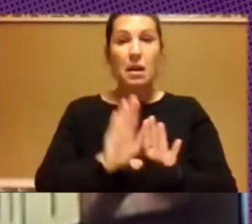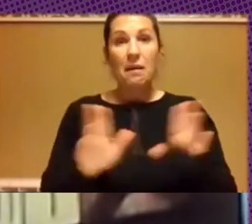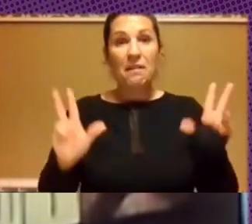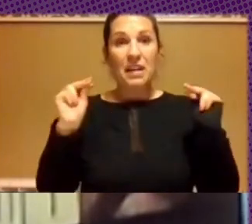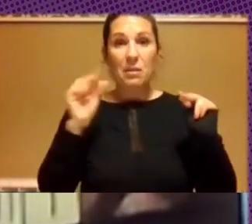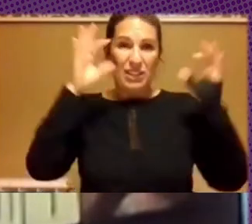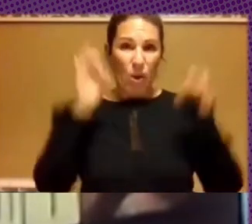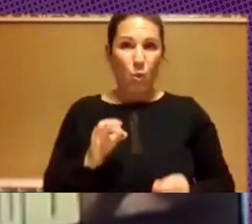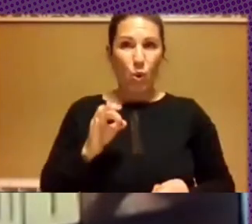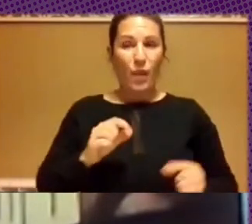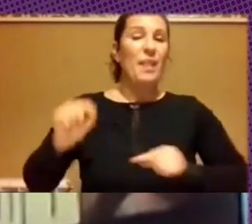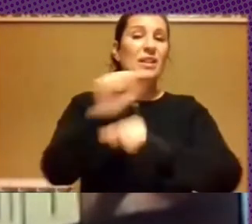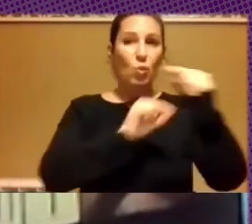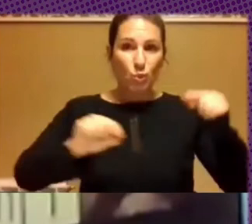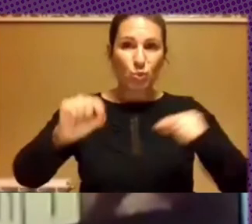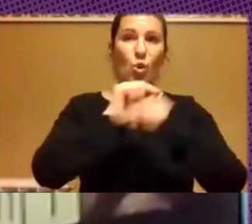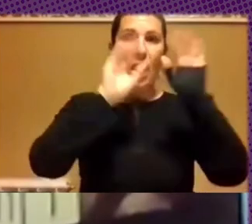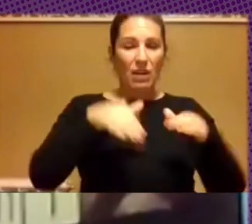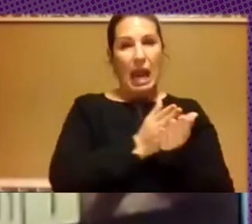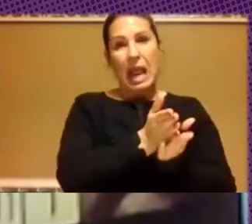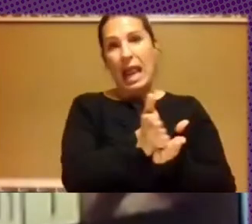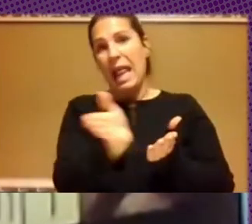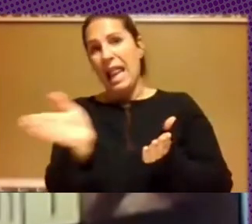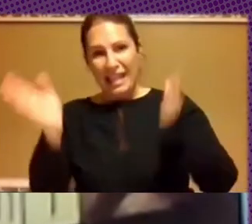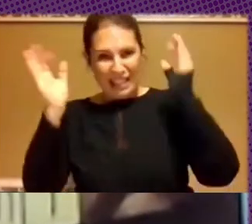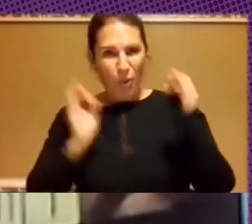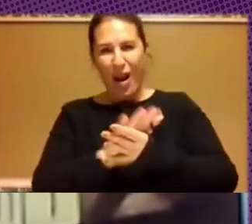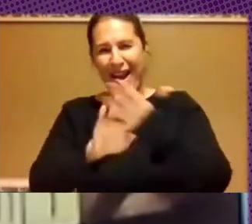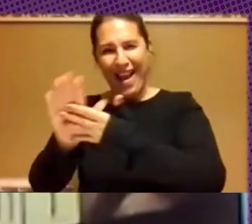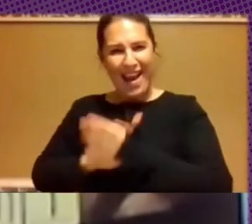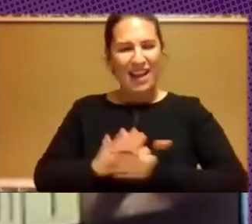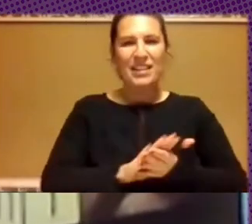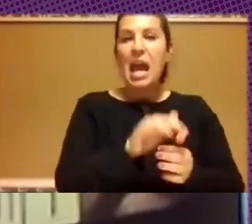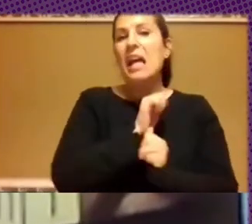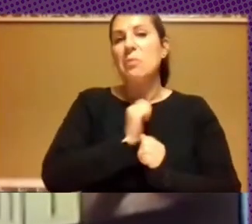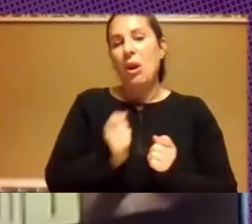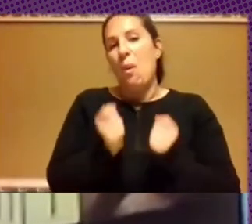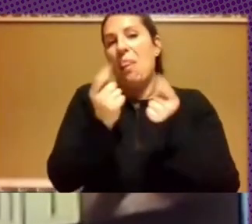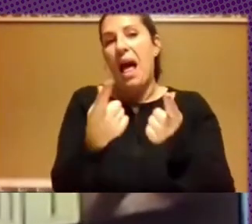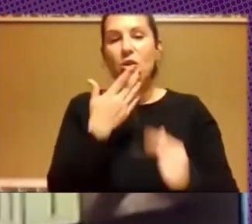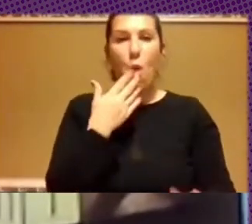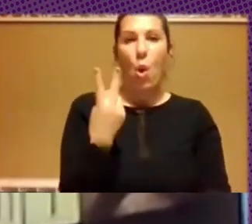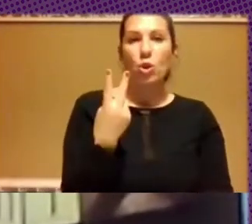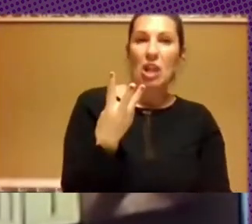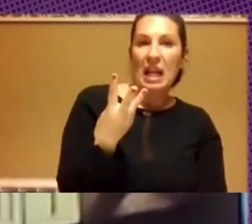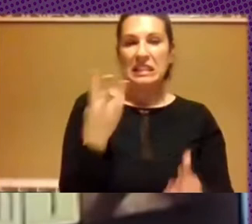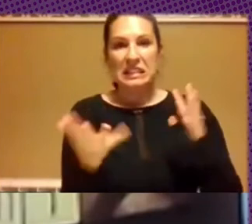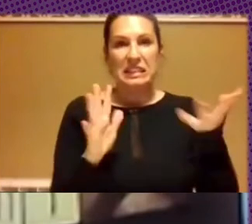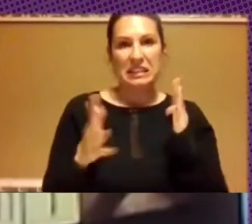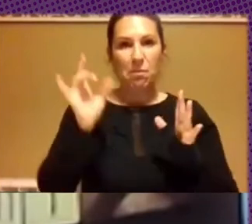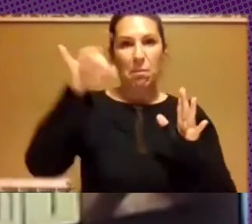seguro la discusión nos va a llevar por muchos otros caminos. Espero haber puesto dos o tres notas como para tener, para